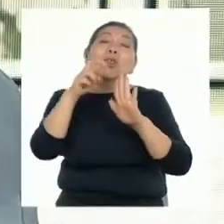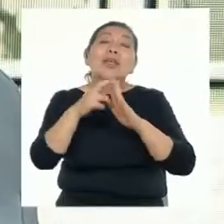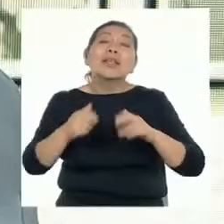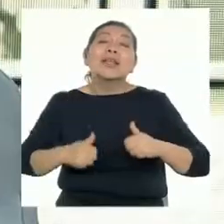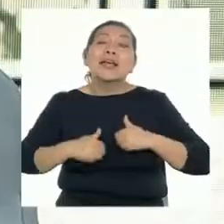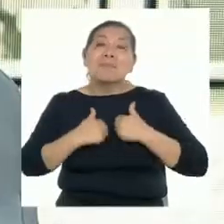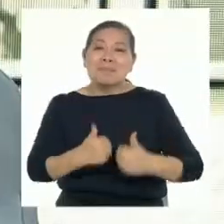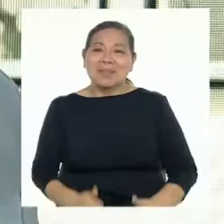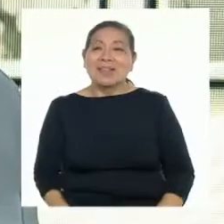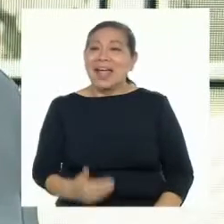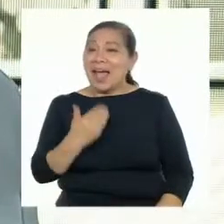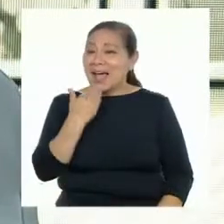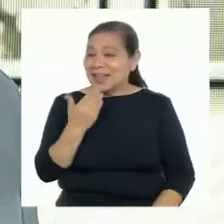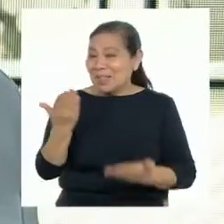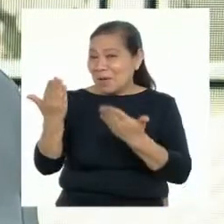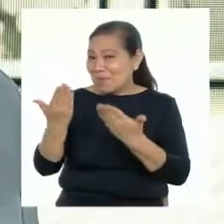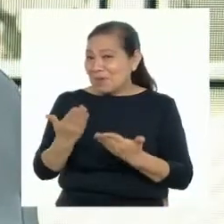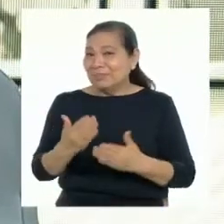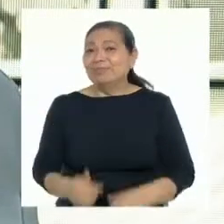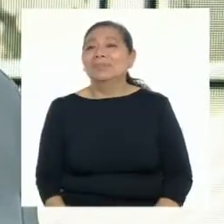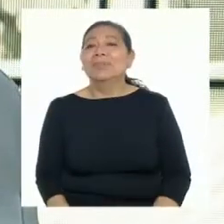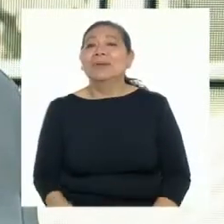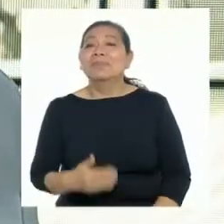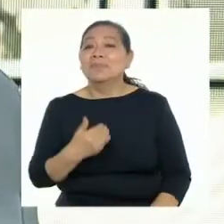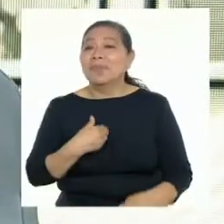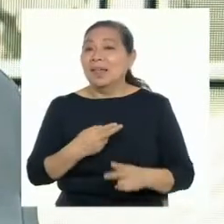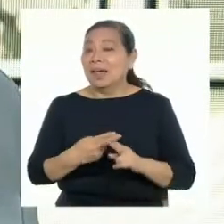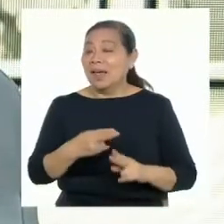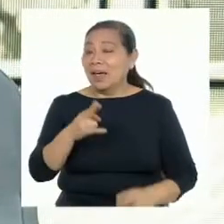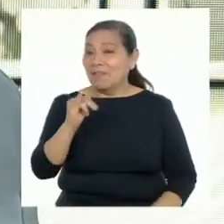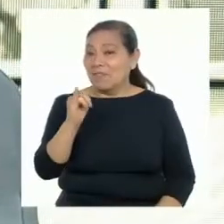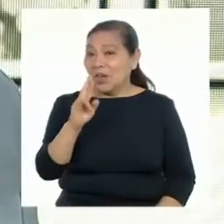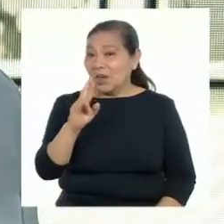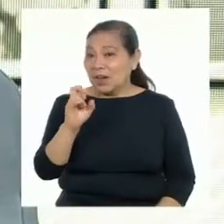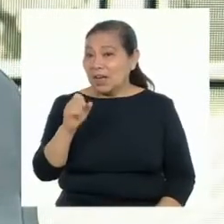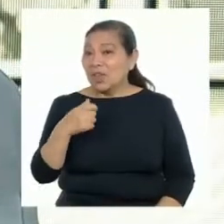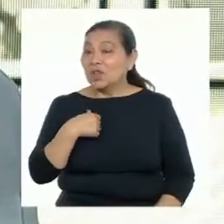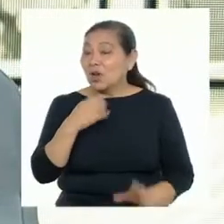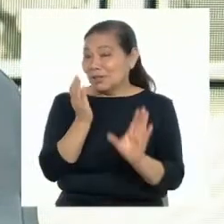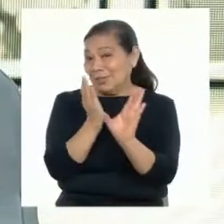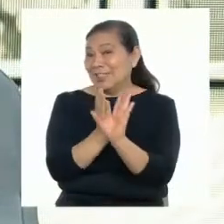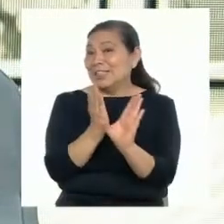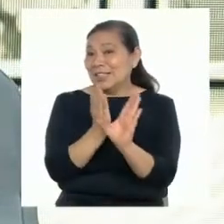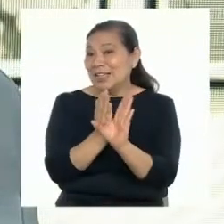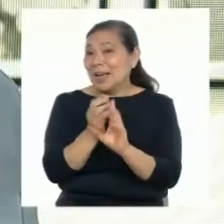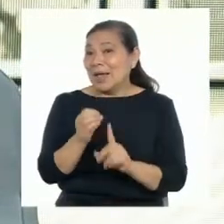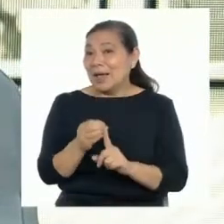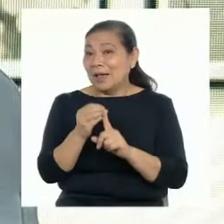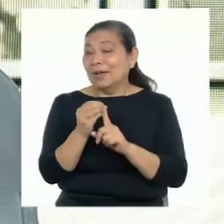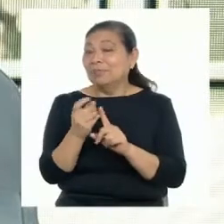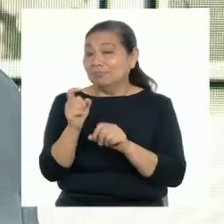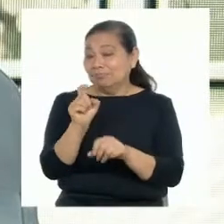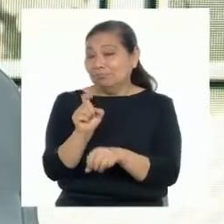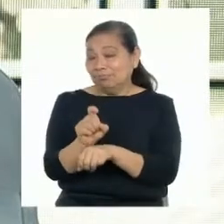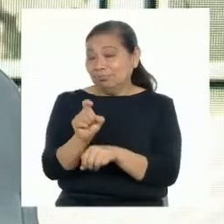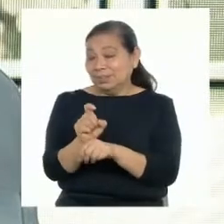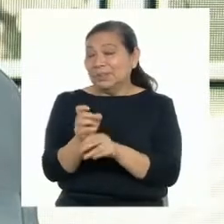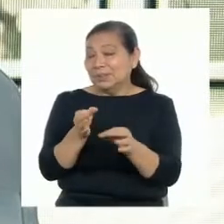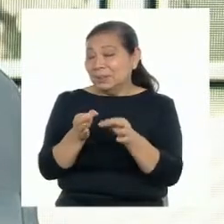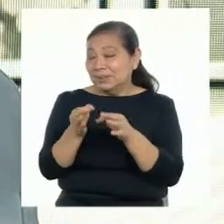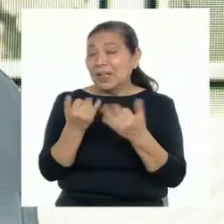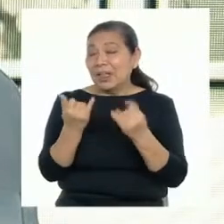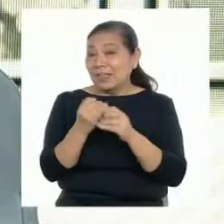Hola, Yeremis. Gracias por la invitación. Mi nombre es Fiorella Tinoco Salcedo. Soy psicóloga, especialista en orientación vocacional.